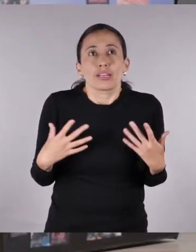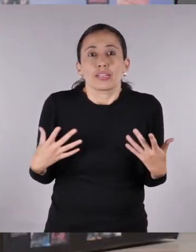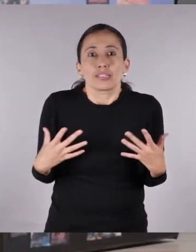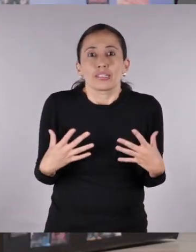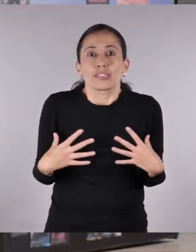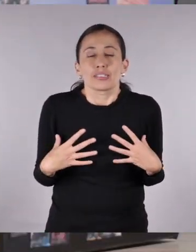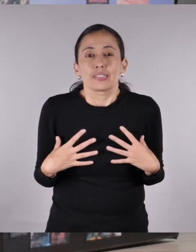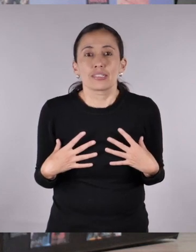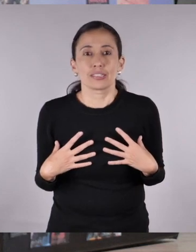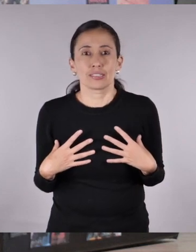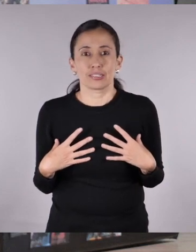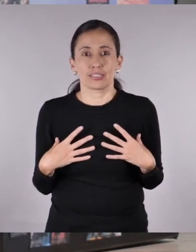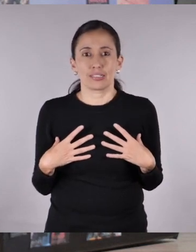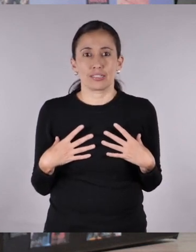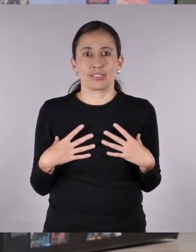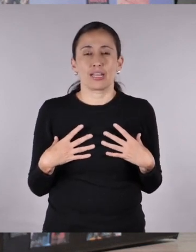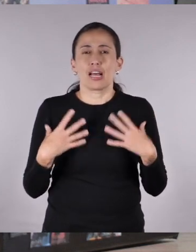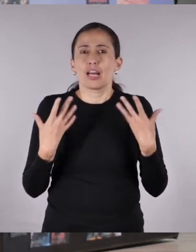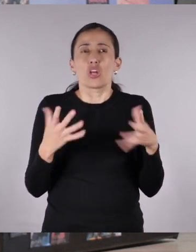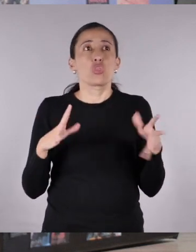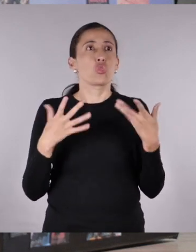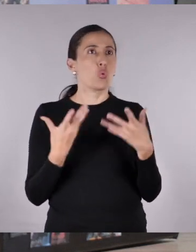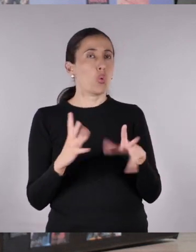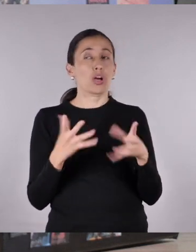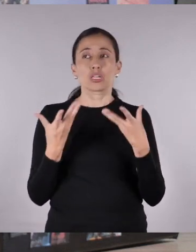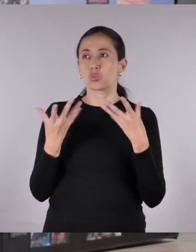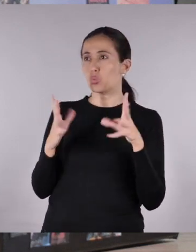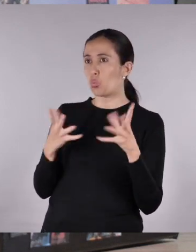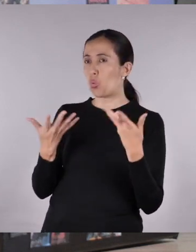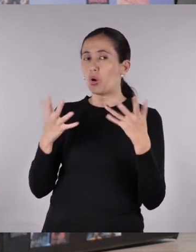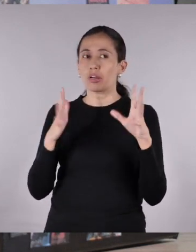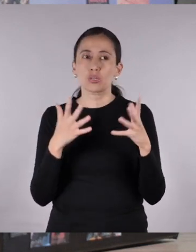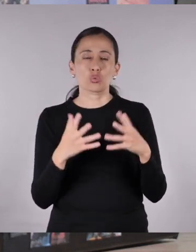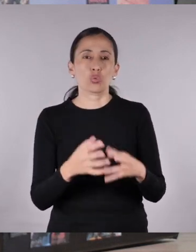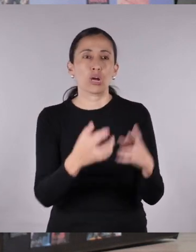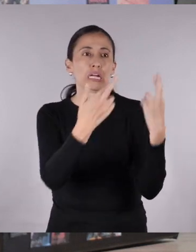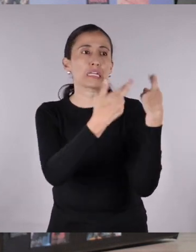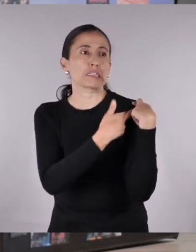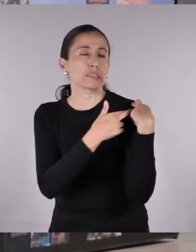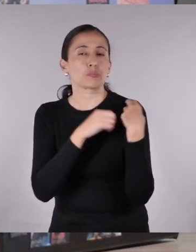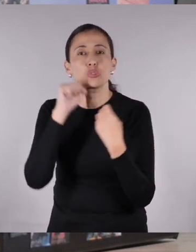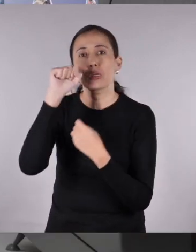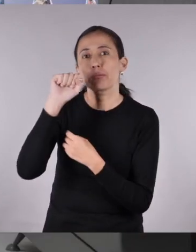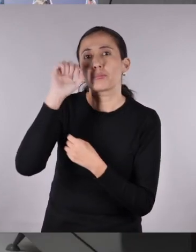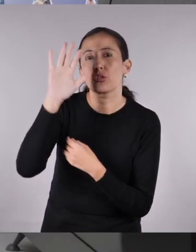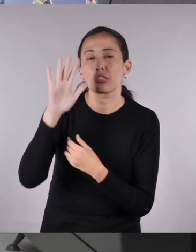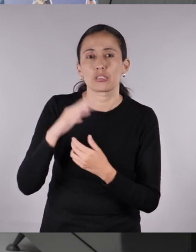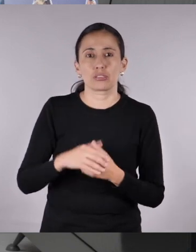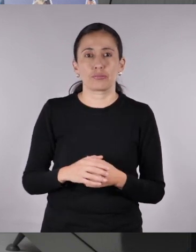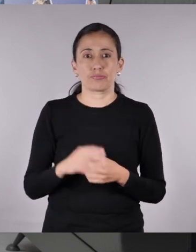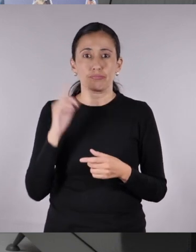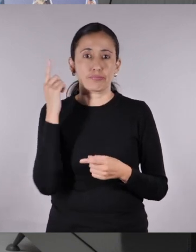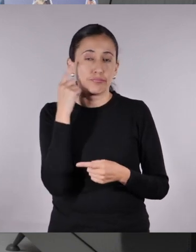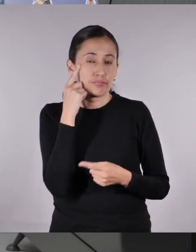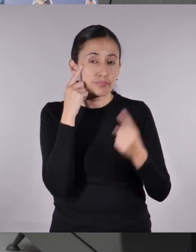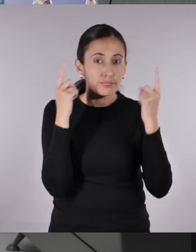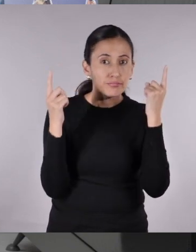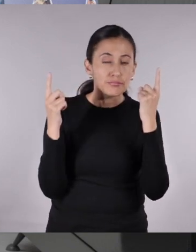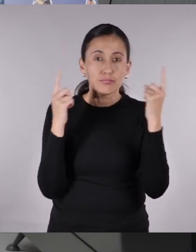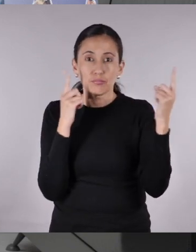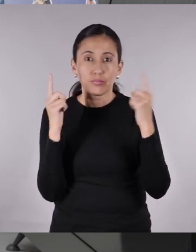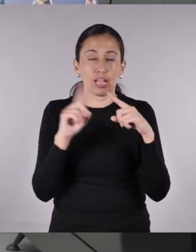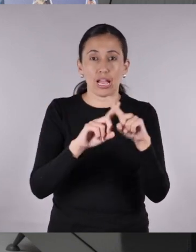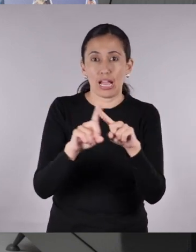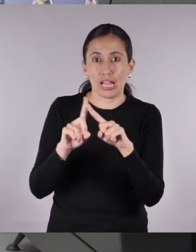Es que no es que no hay cineastas, hay bastantes y muy buenas. Como por ejemplo, Louise Weber,